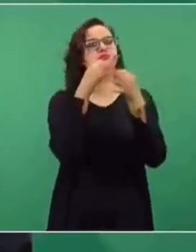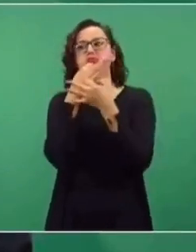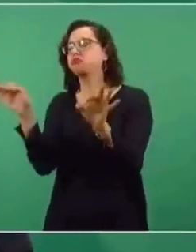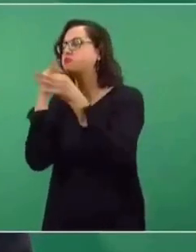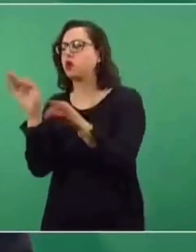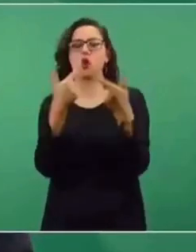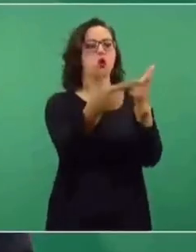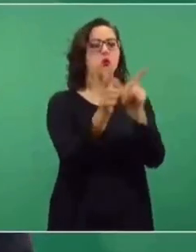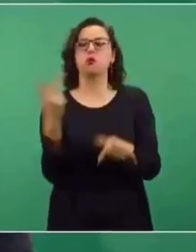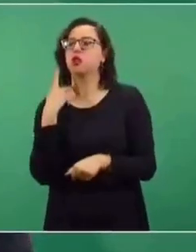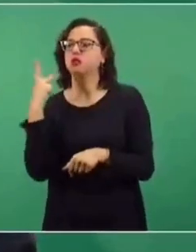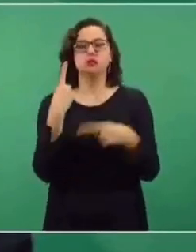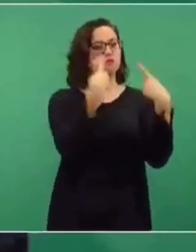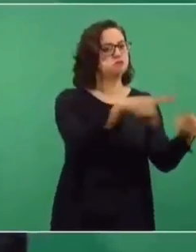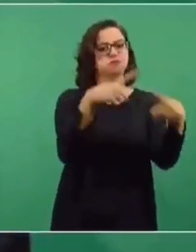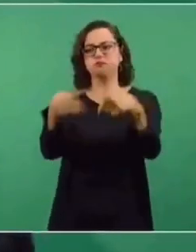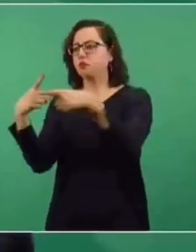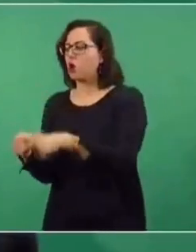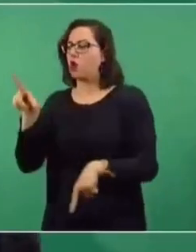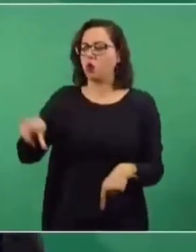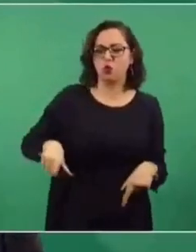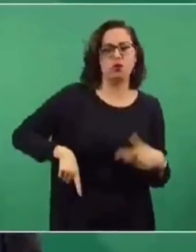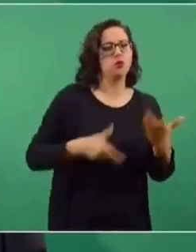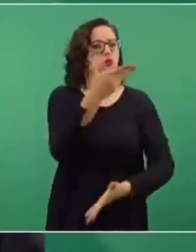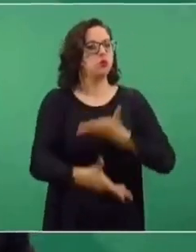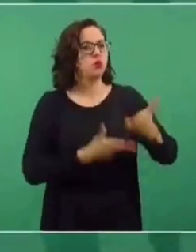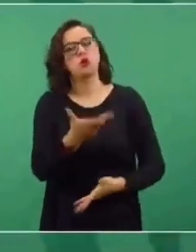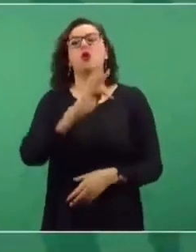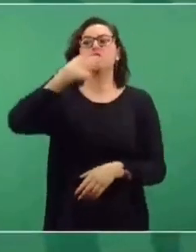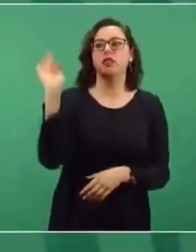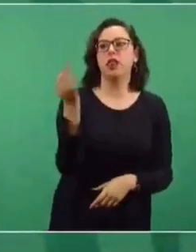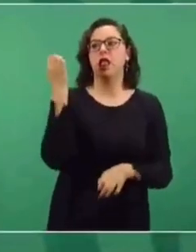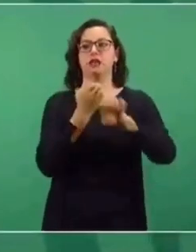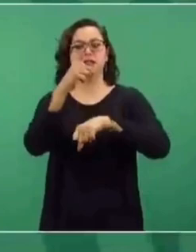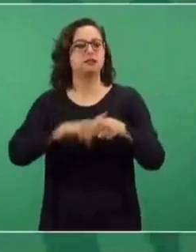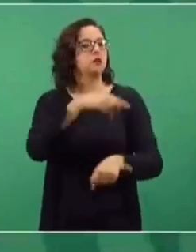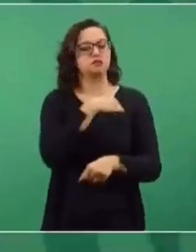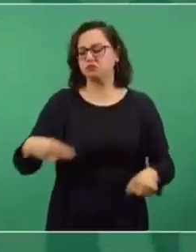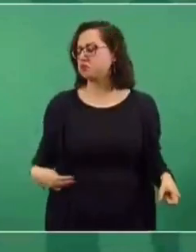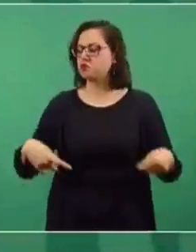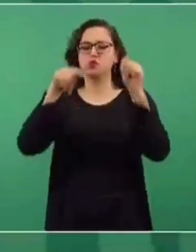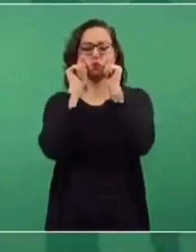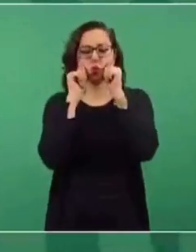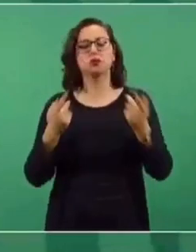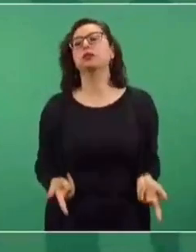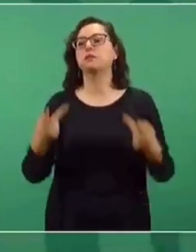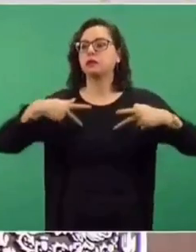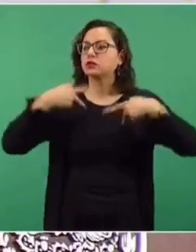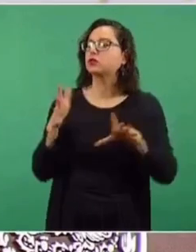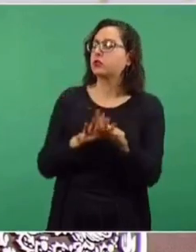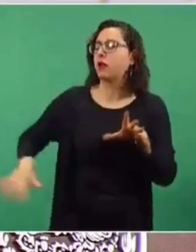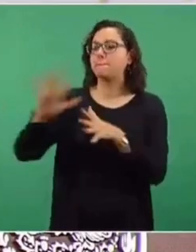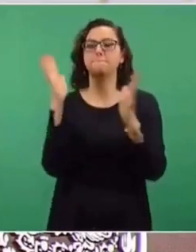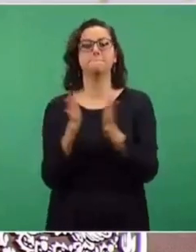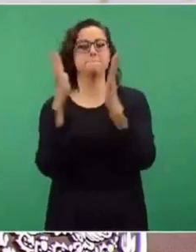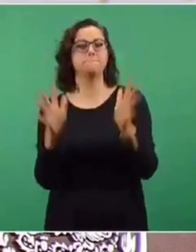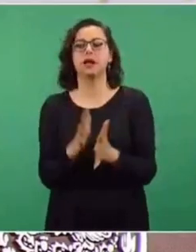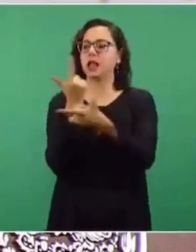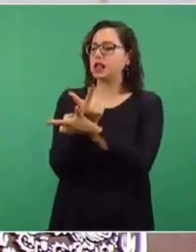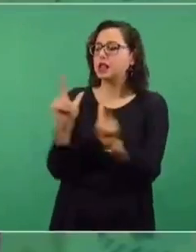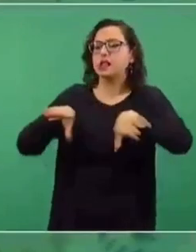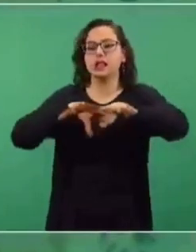del partido que sea, si es funcionario federal, si es estatal, si es municipal. Tiene que haber democracia, porque